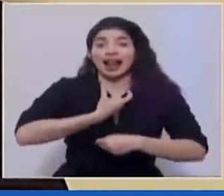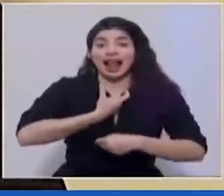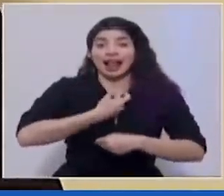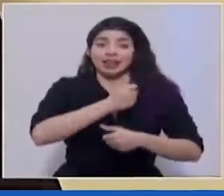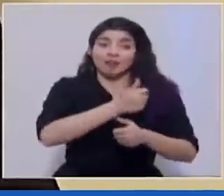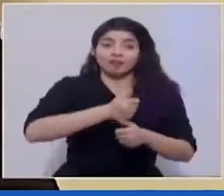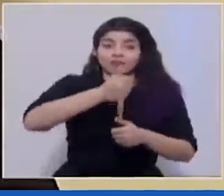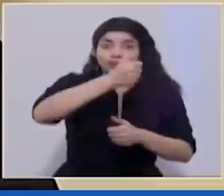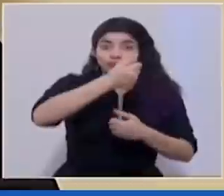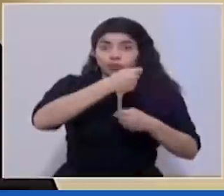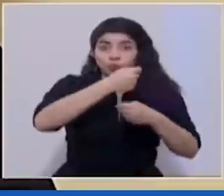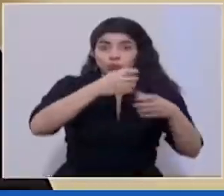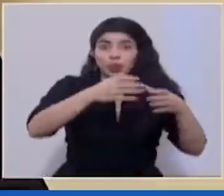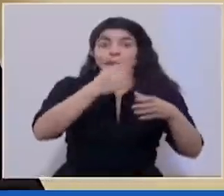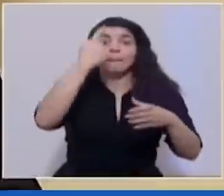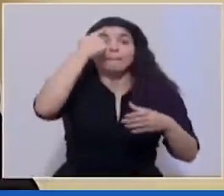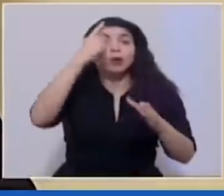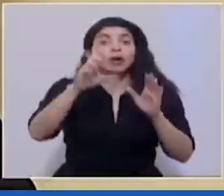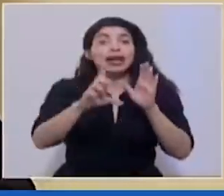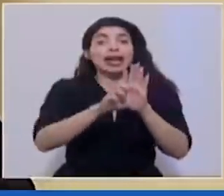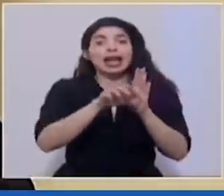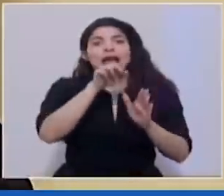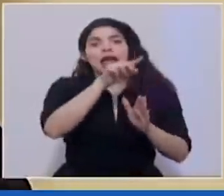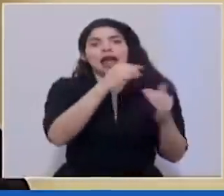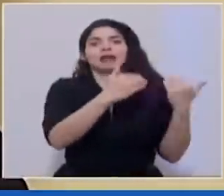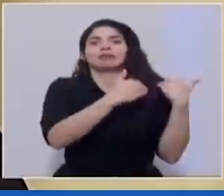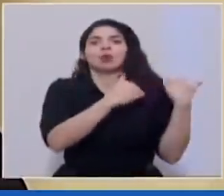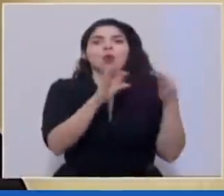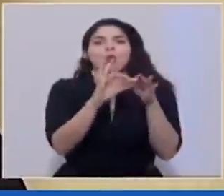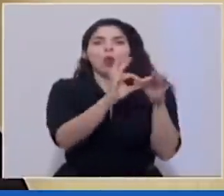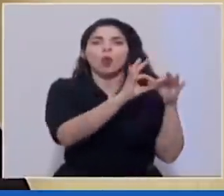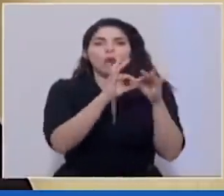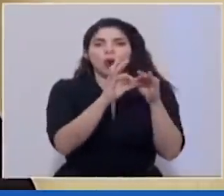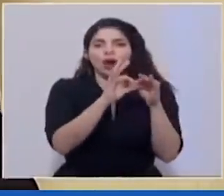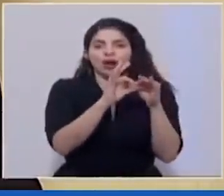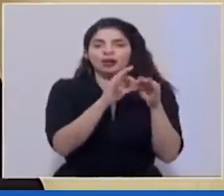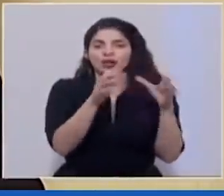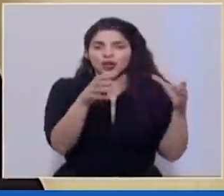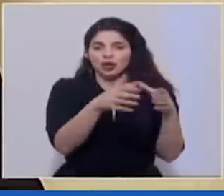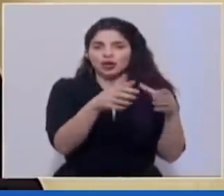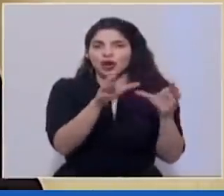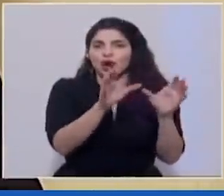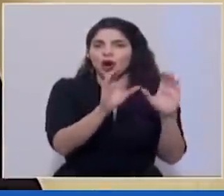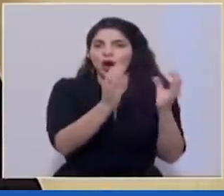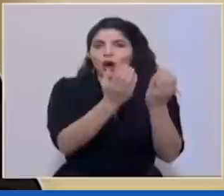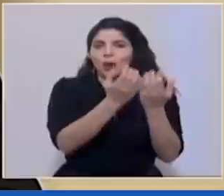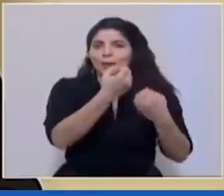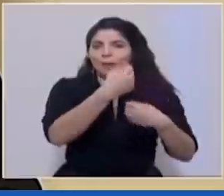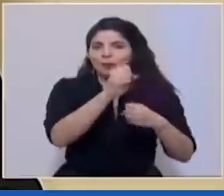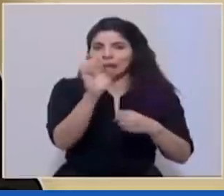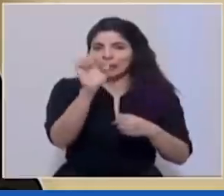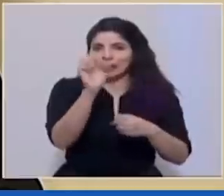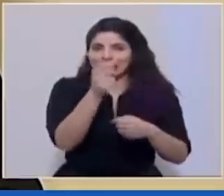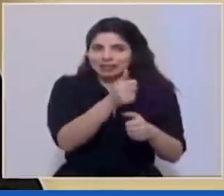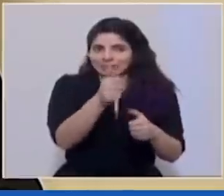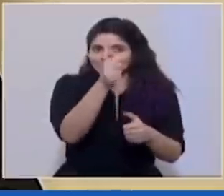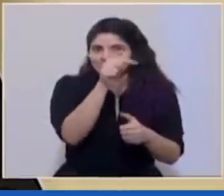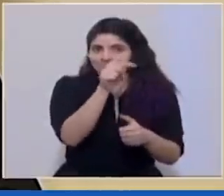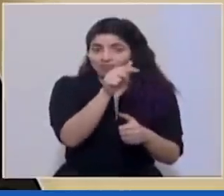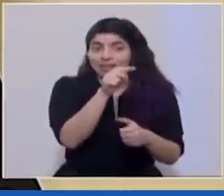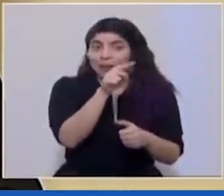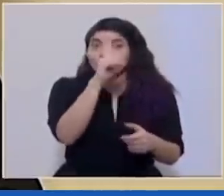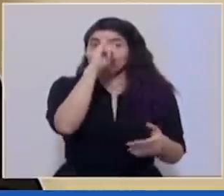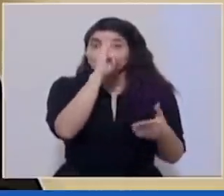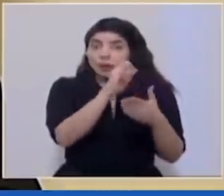por reserva de ley es el coordinador del comité municipal de emergencia en esa línea nosotros hemos mantenido permanentemente